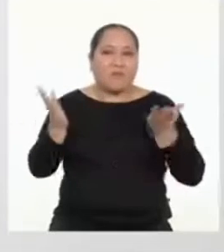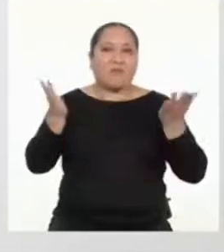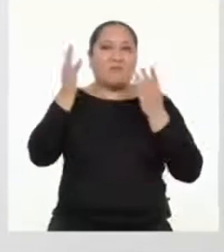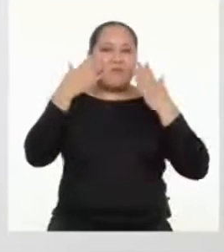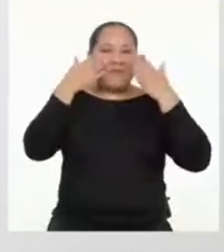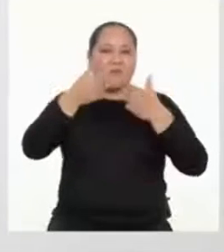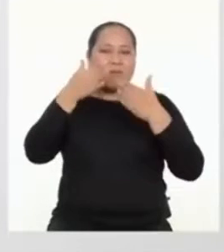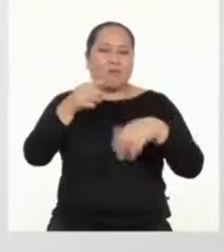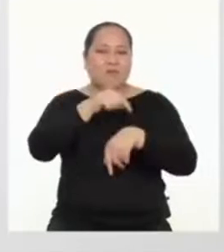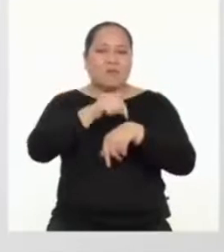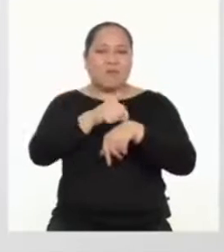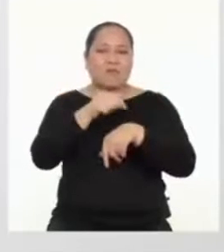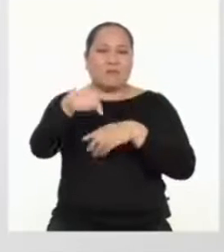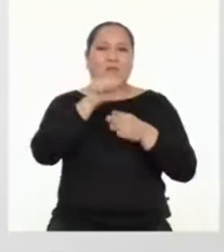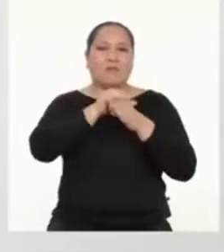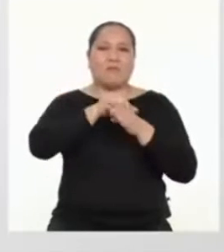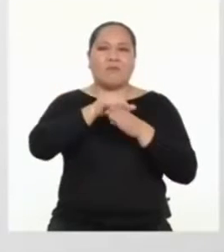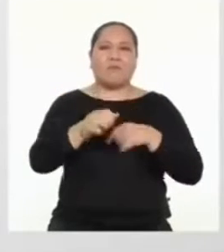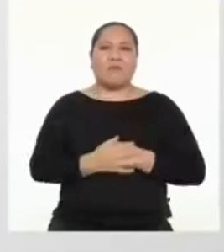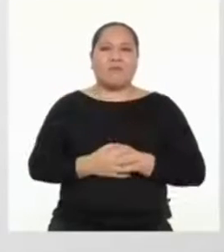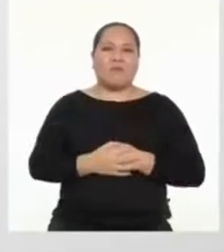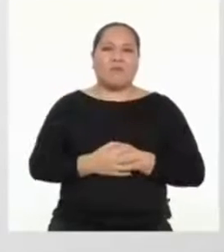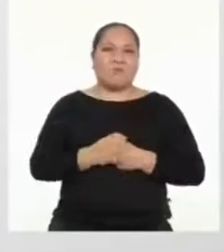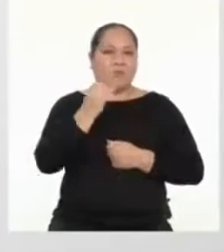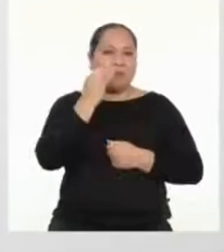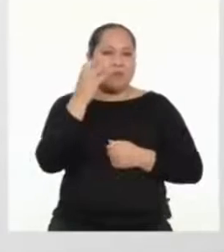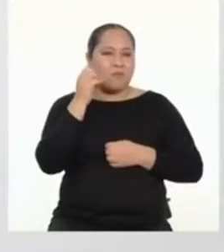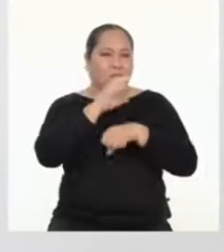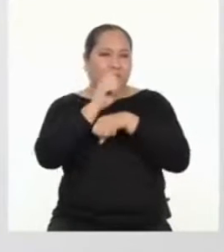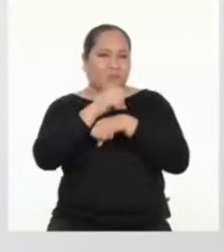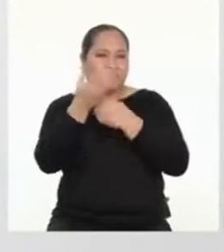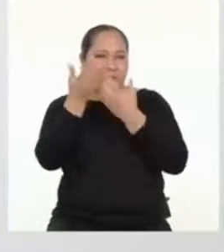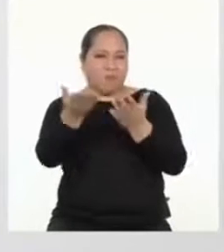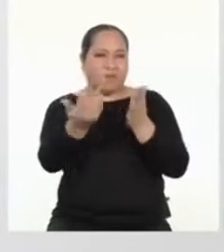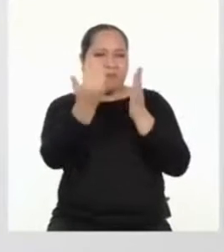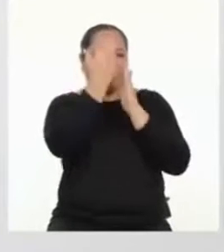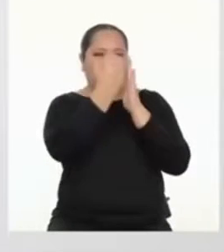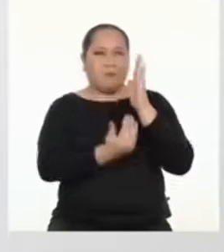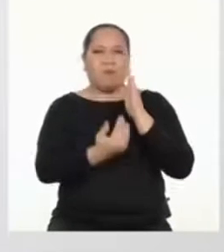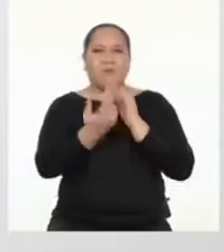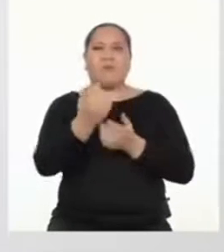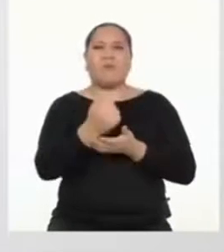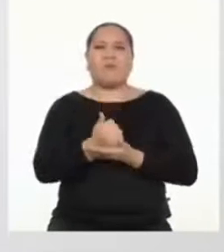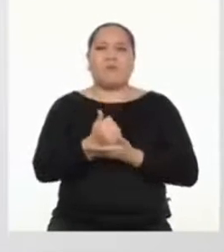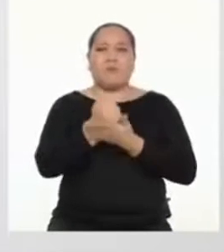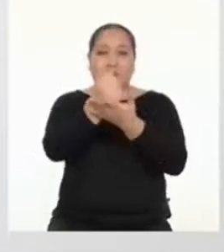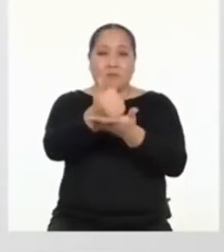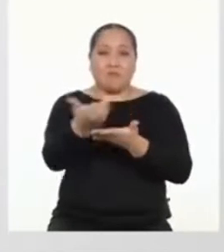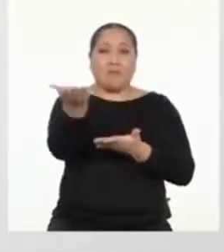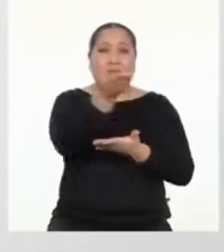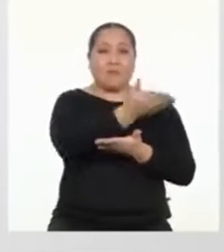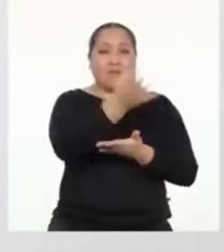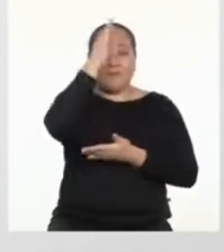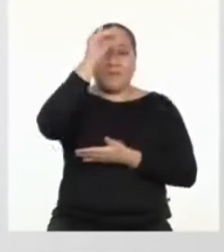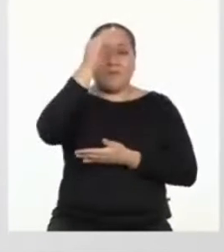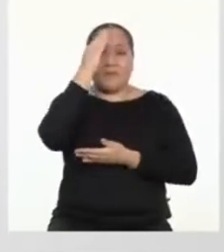para dedicarle más horas a la práctica. Tengo algunas pautas que puedo compartir contigo y con todas las chicas